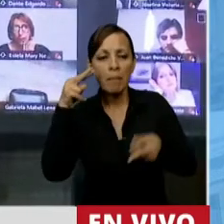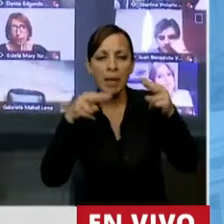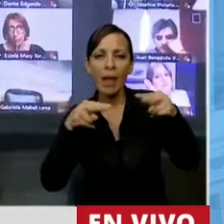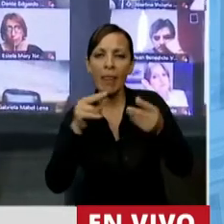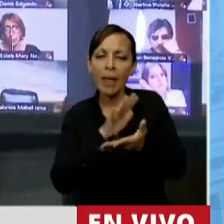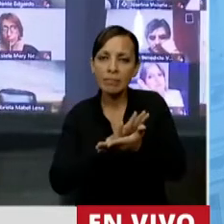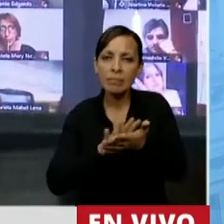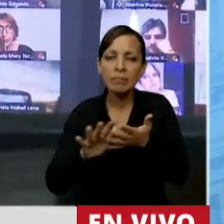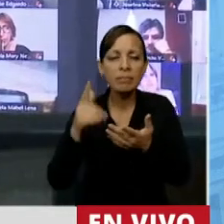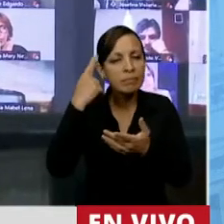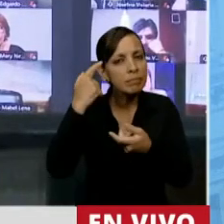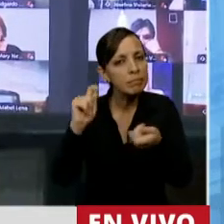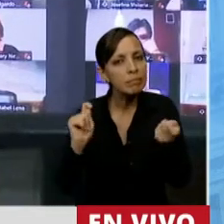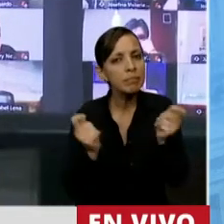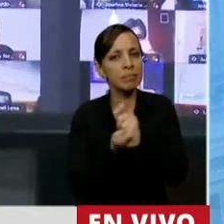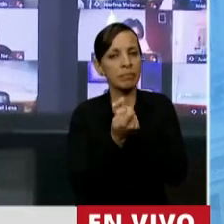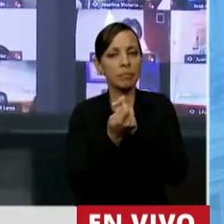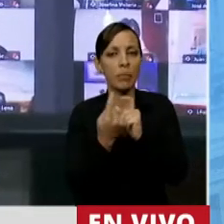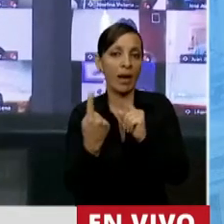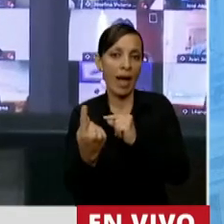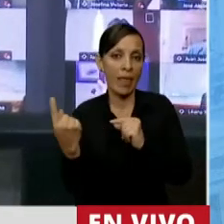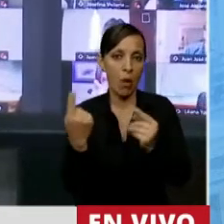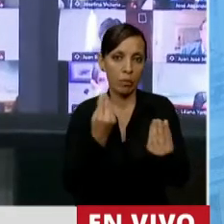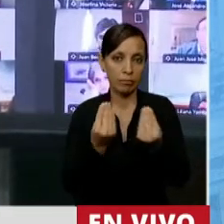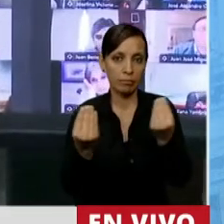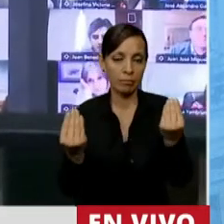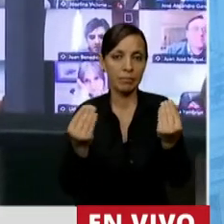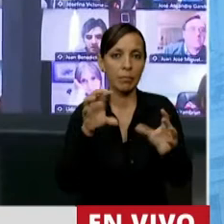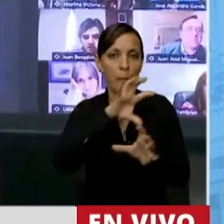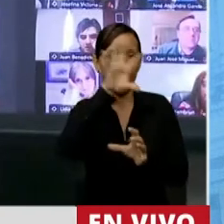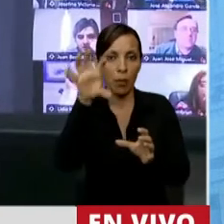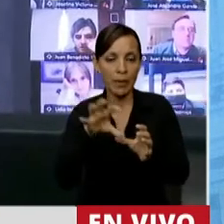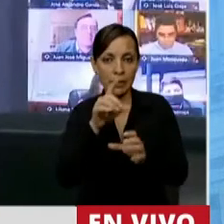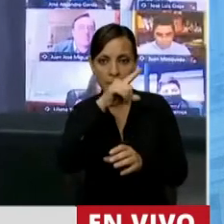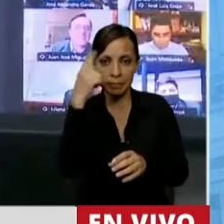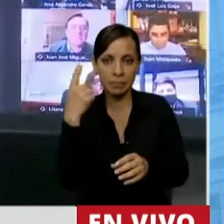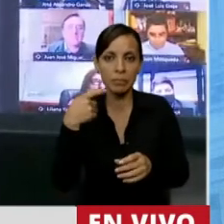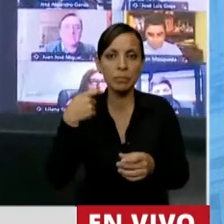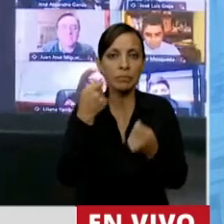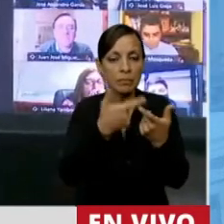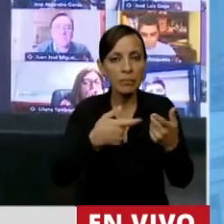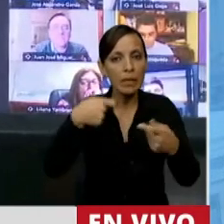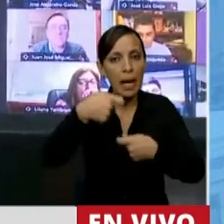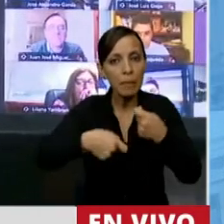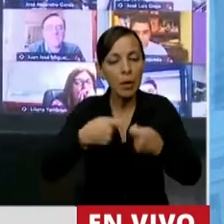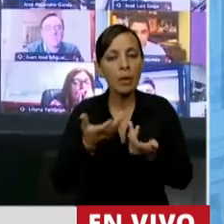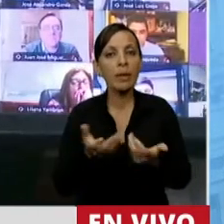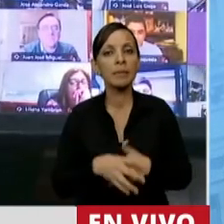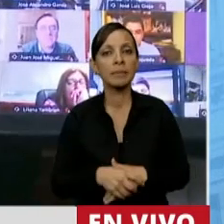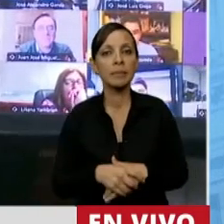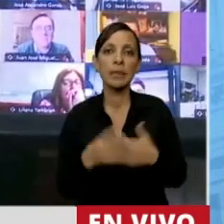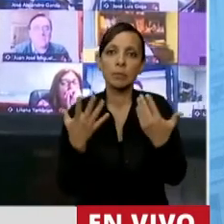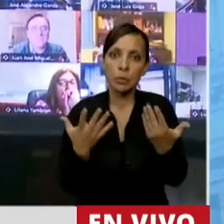en donde cada uno de los que hoy somos representantes de nuestras provincias, del pueblo de la Nación, está haciendo sus aportes. Y por supuesto,